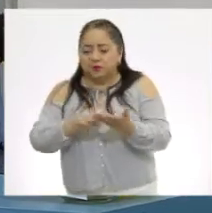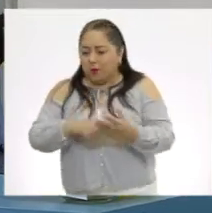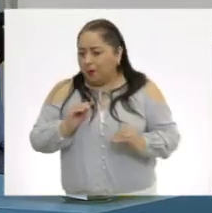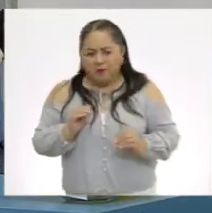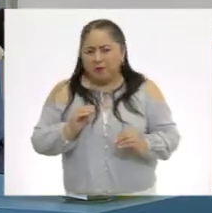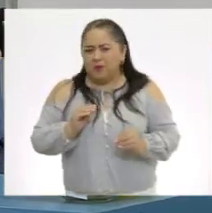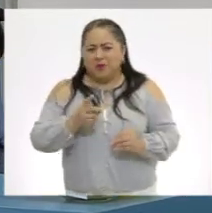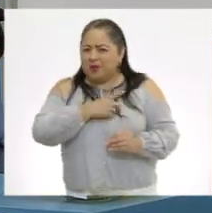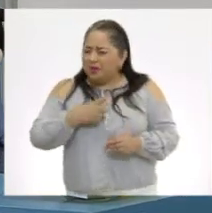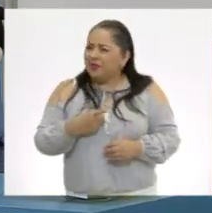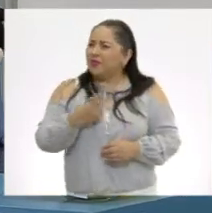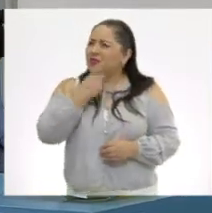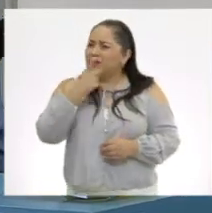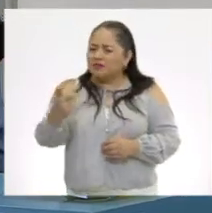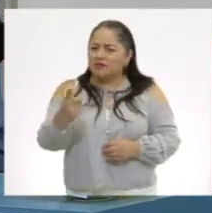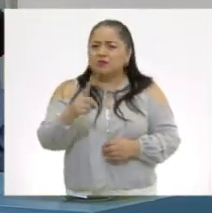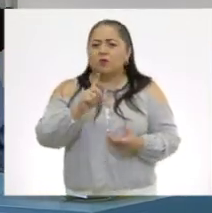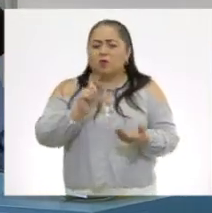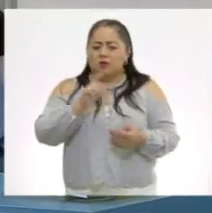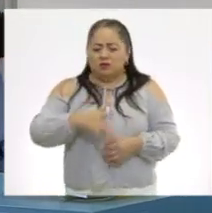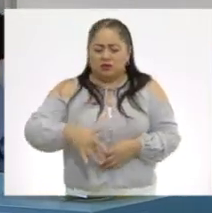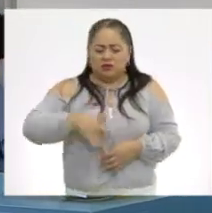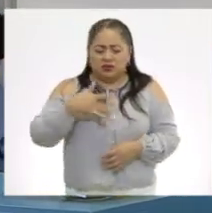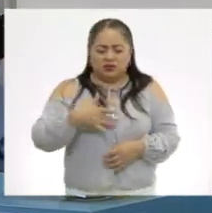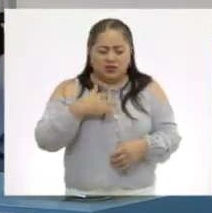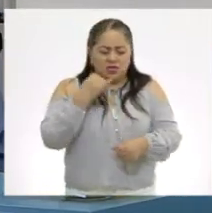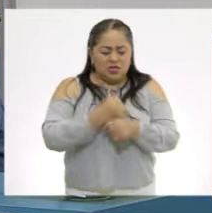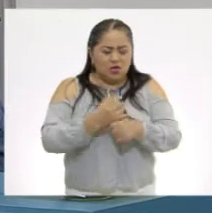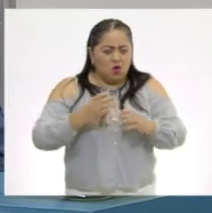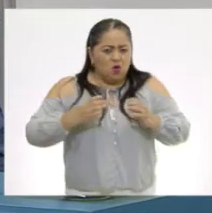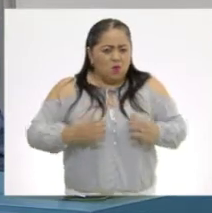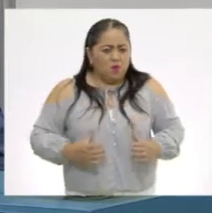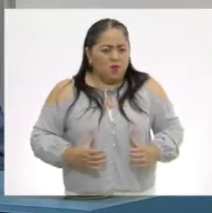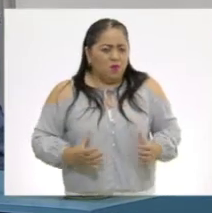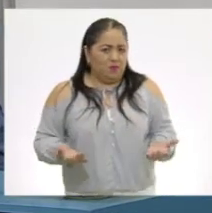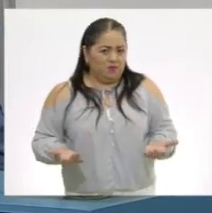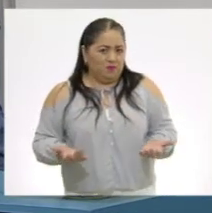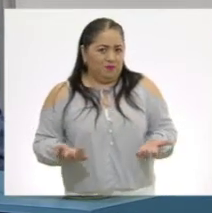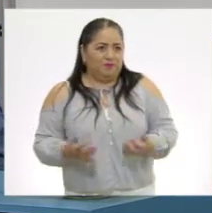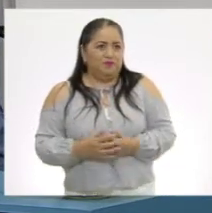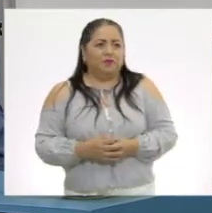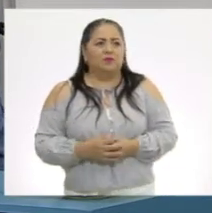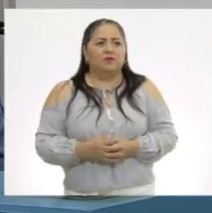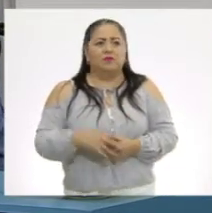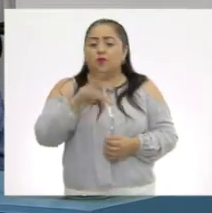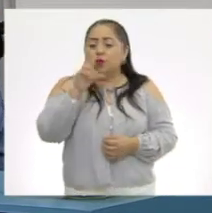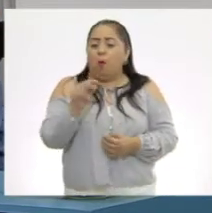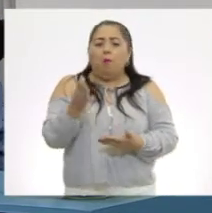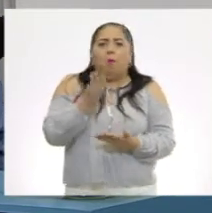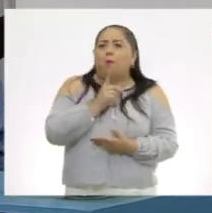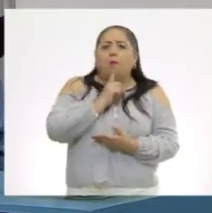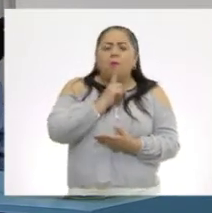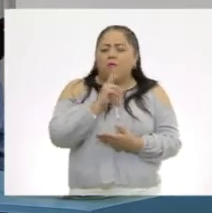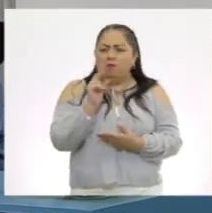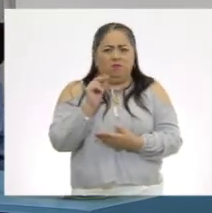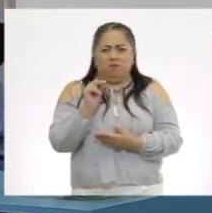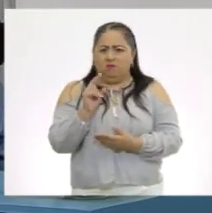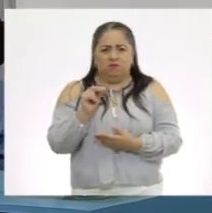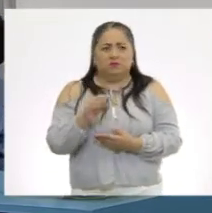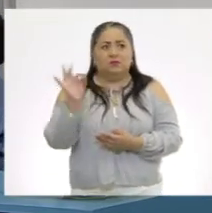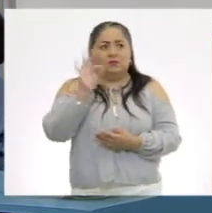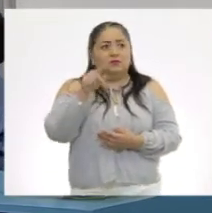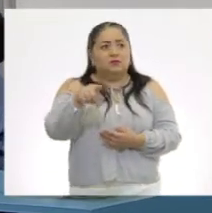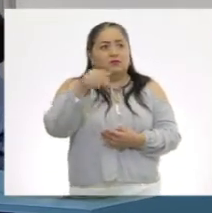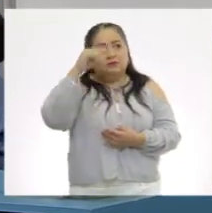parecen, sobre todo las que te hacen sentir incómodo o incómoda. No te detengas por el hecho de que